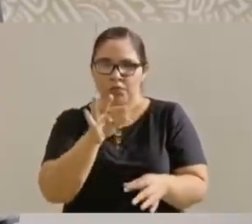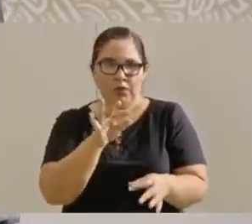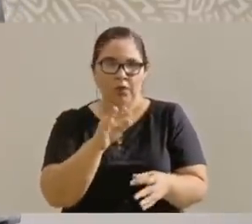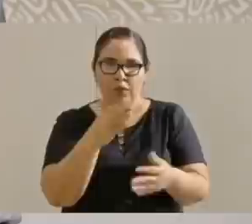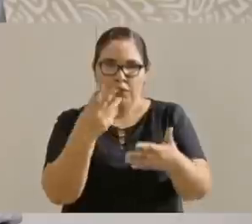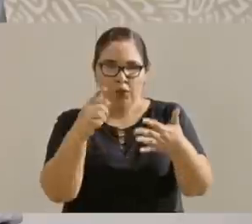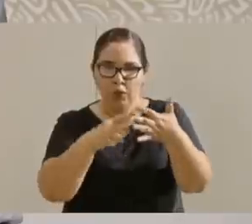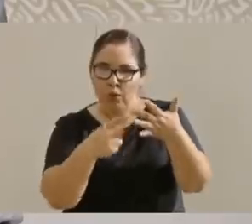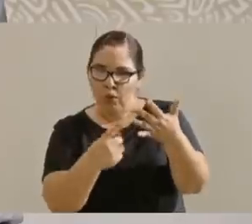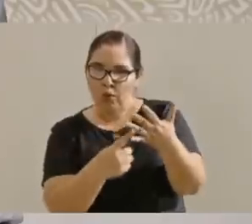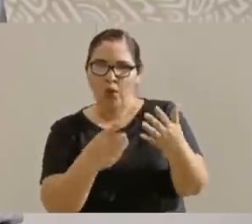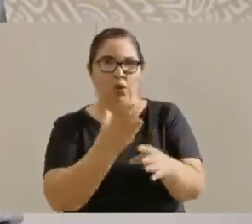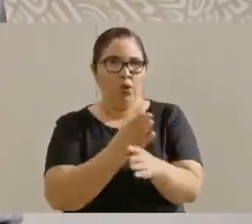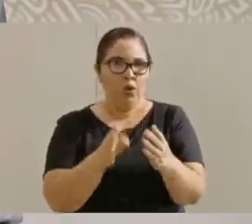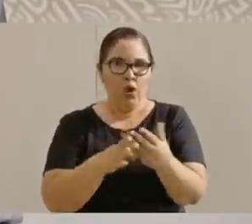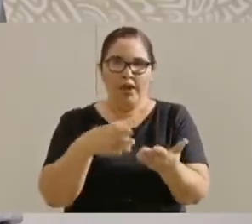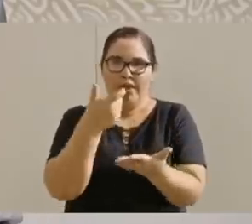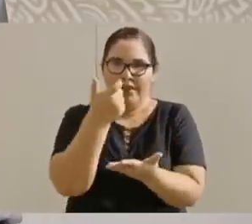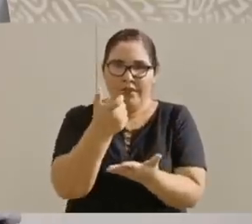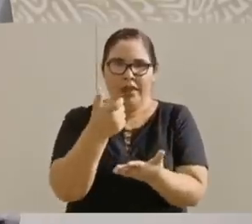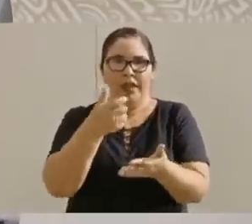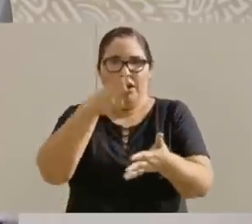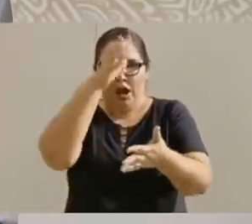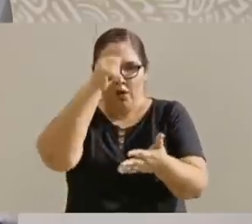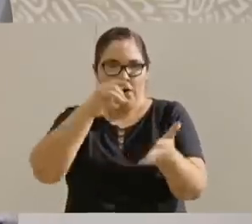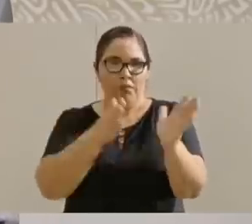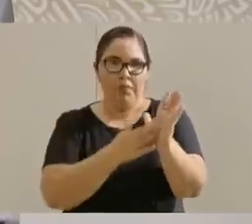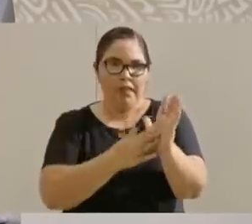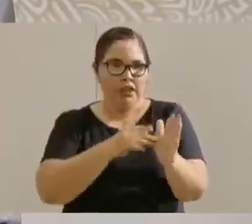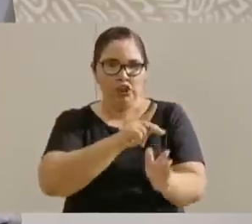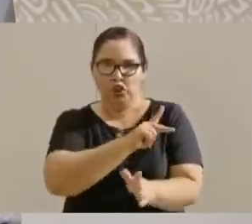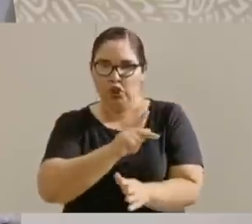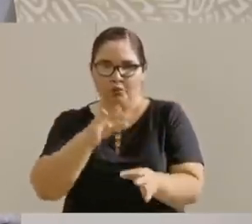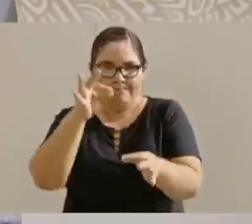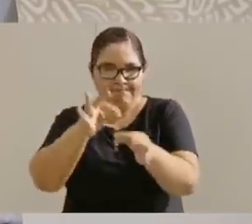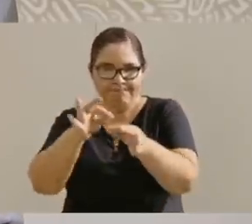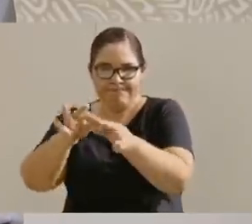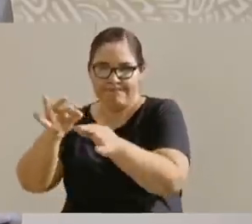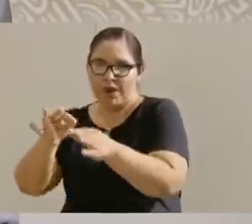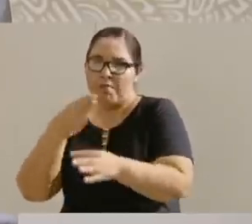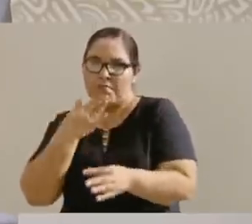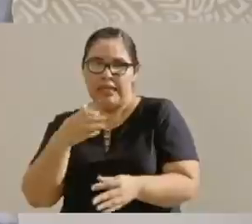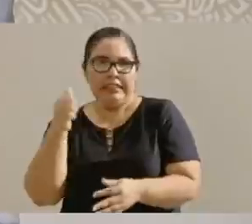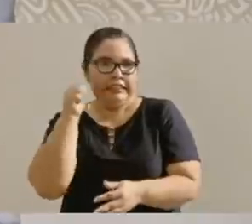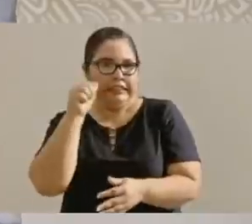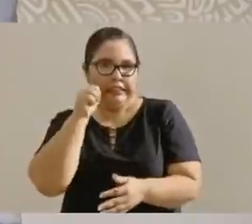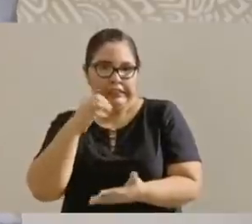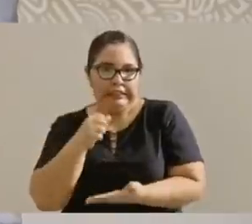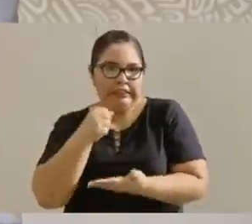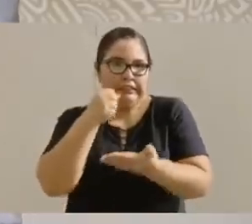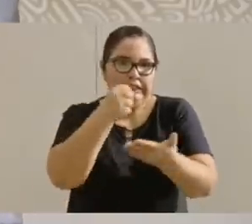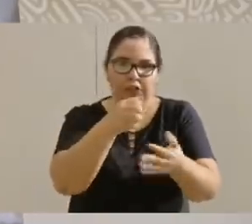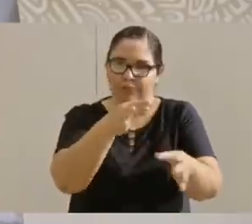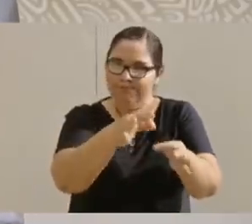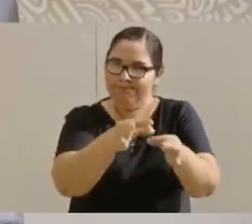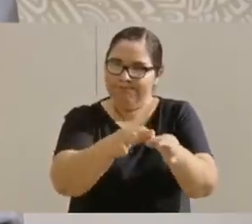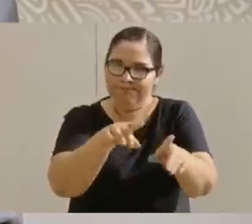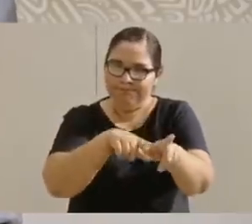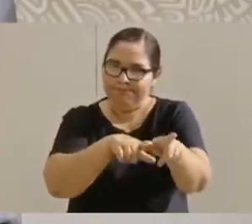recursos, que siempre tenga presupuesto la obra.